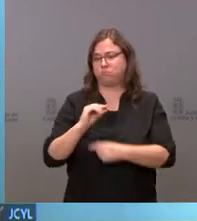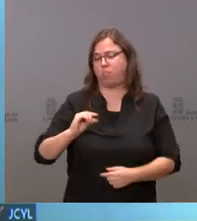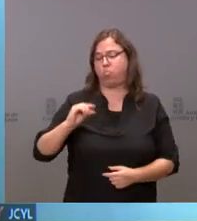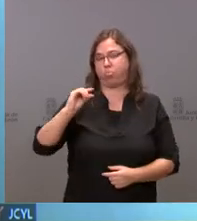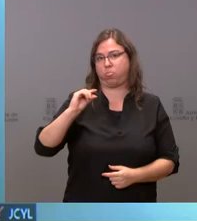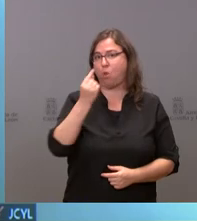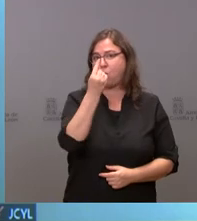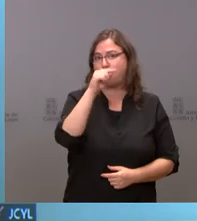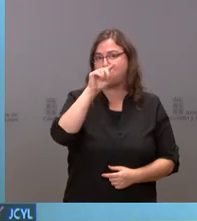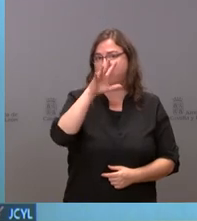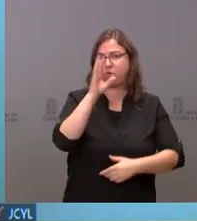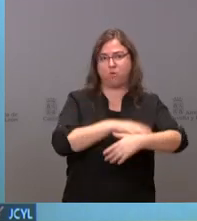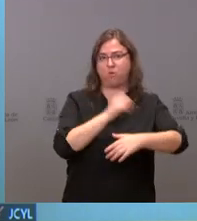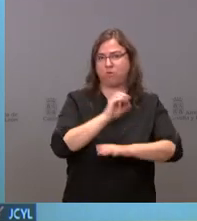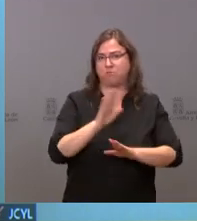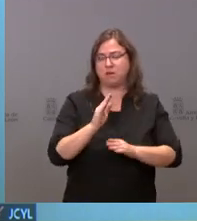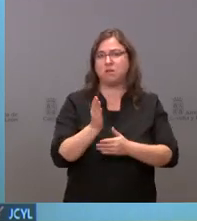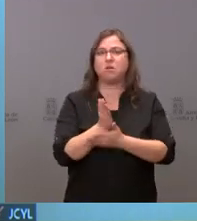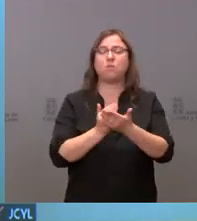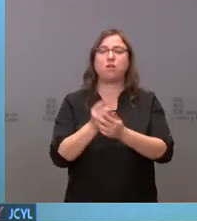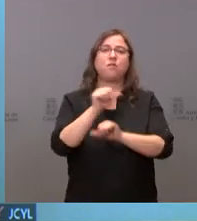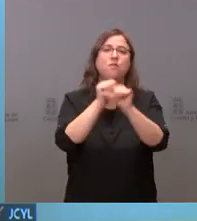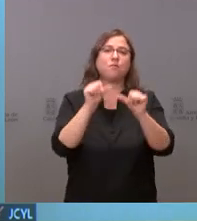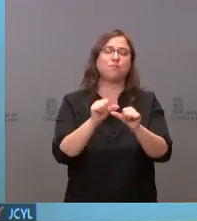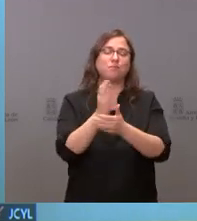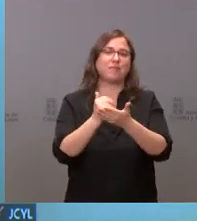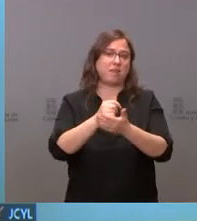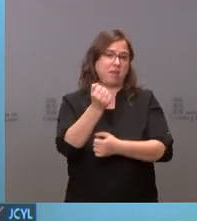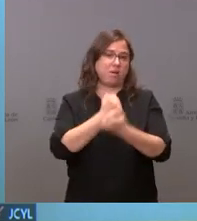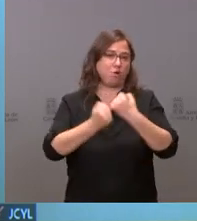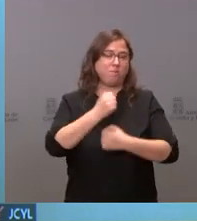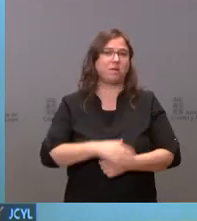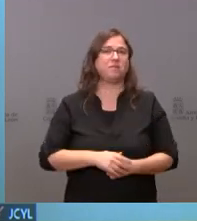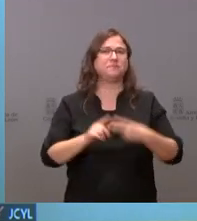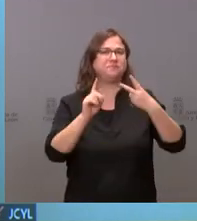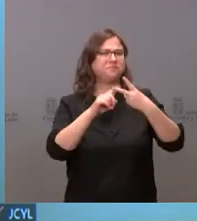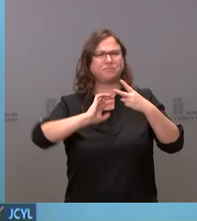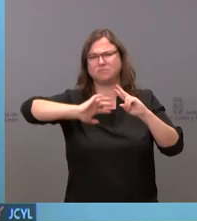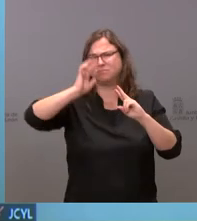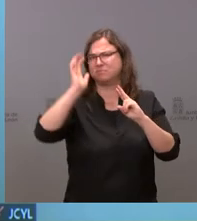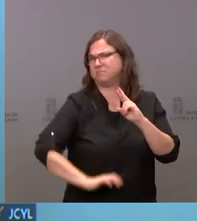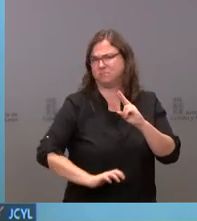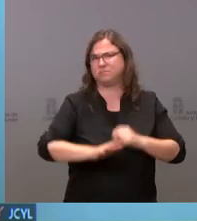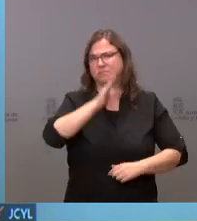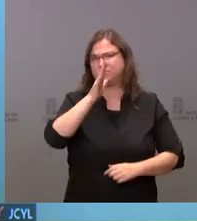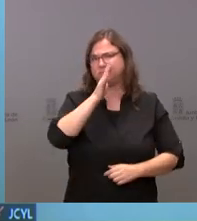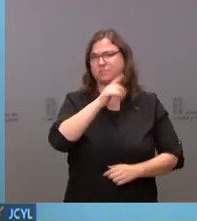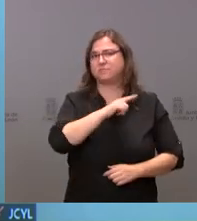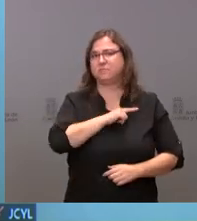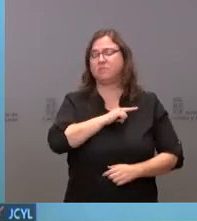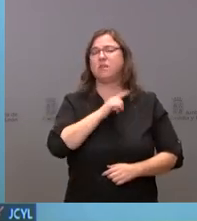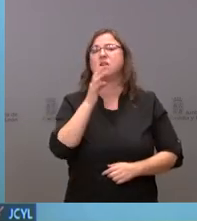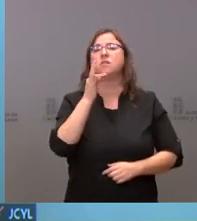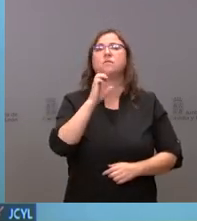del 1,5% de los fondos respecto al año anterior en segundo lugar la reducción muy sustancial del nivel de déficit público